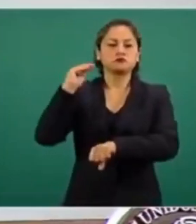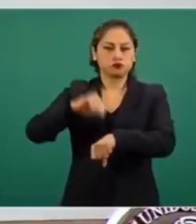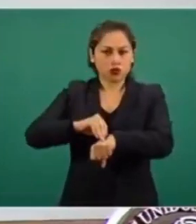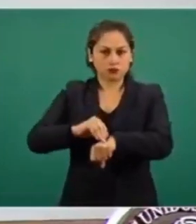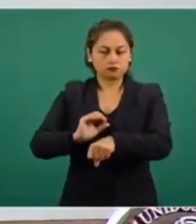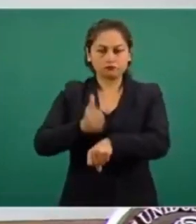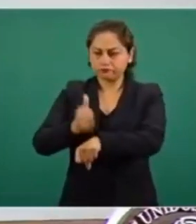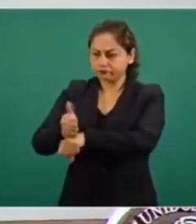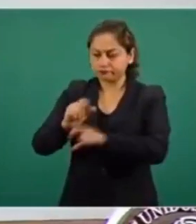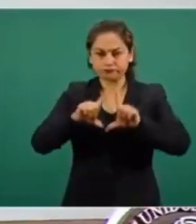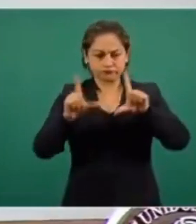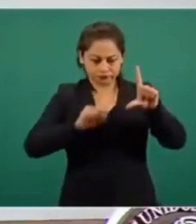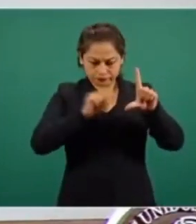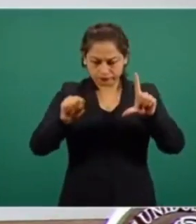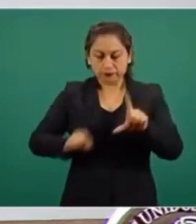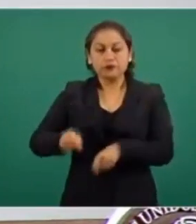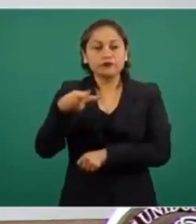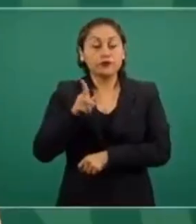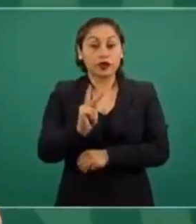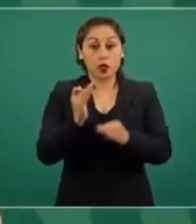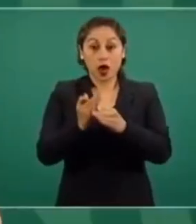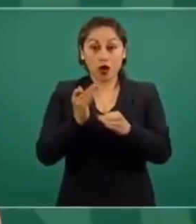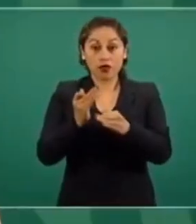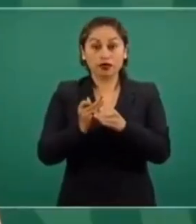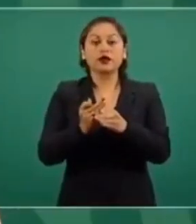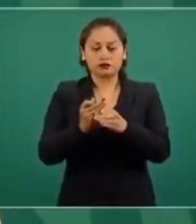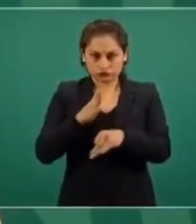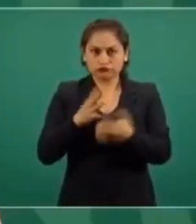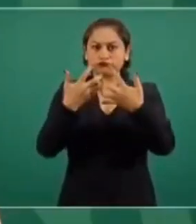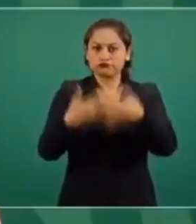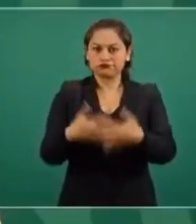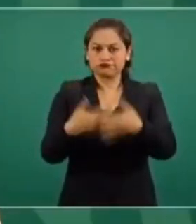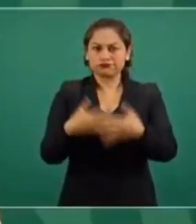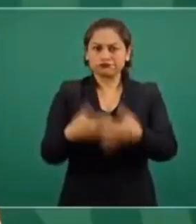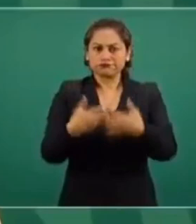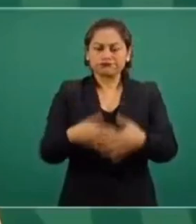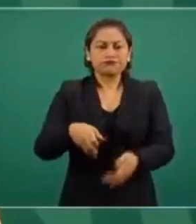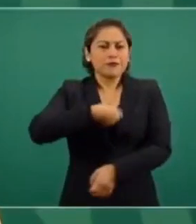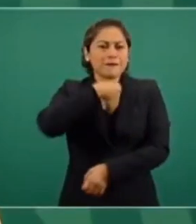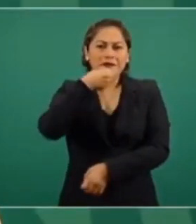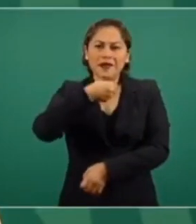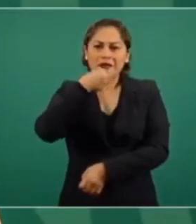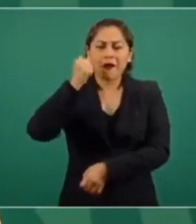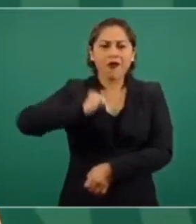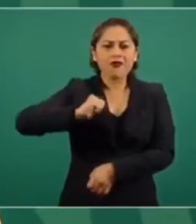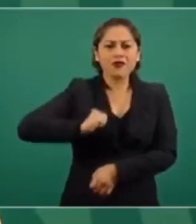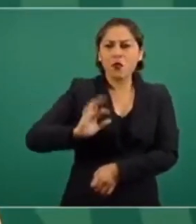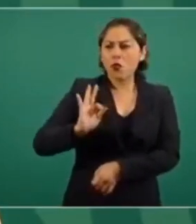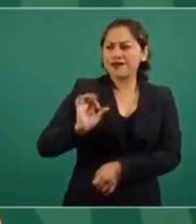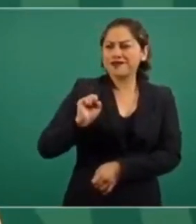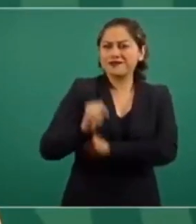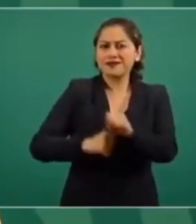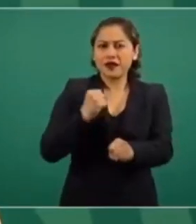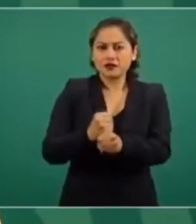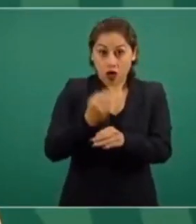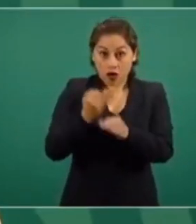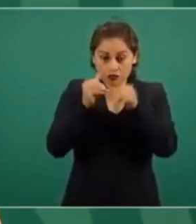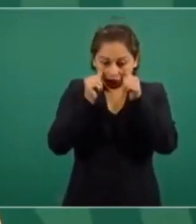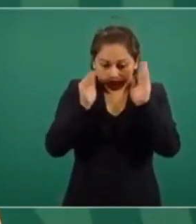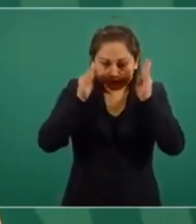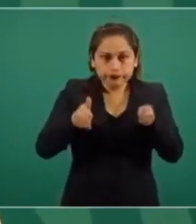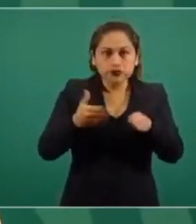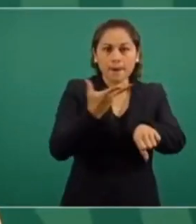que están subutilizadas, que tienen turbinas de hace 40, 50 años. Entonces, vamos a modernizarlas